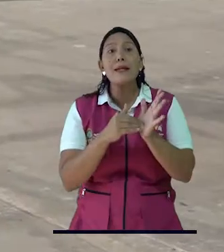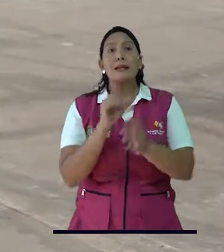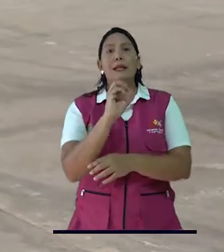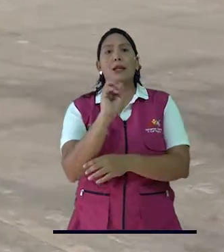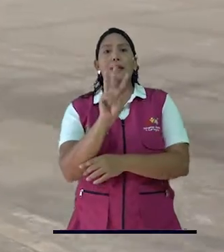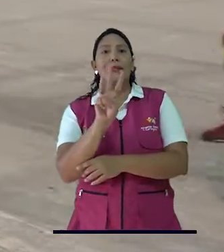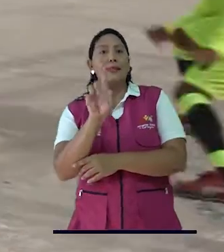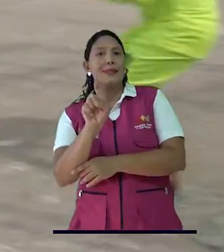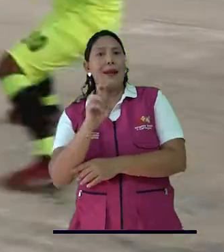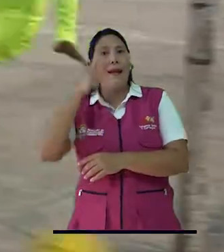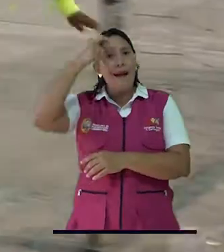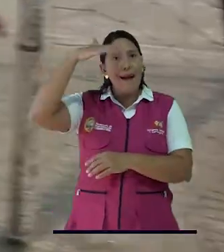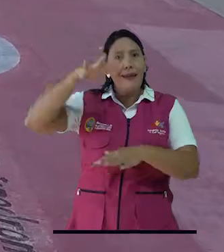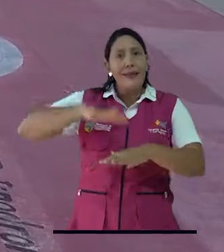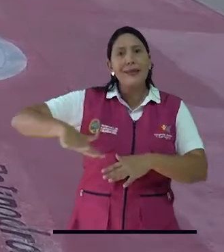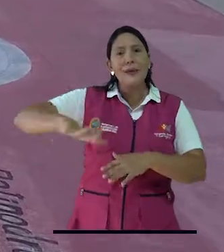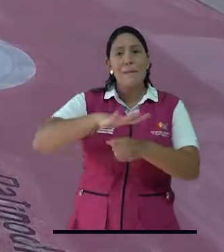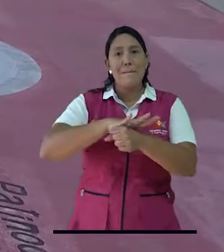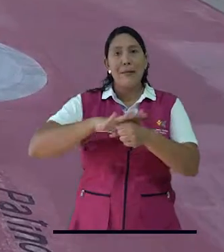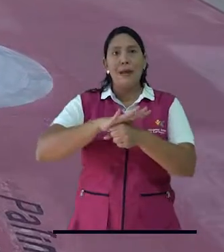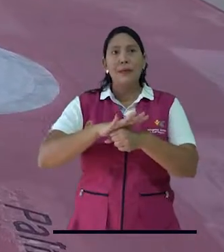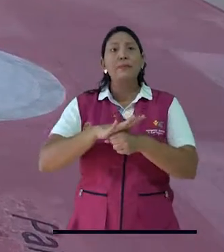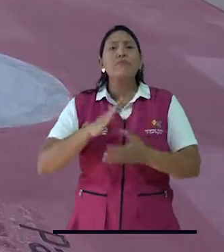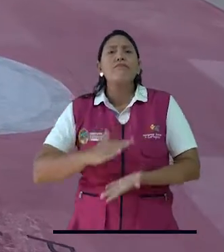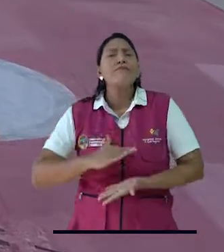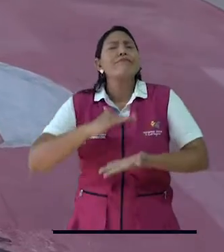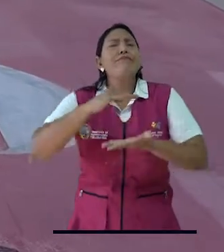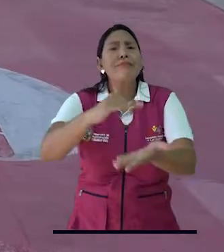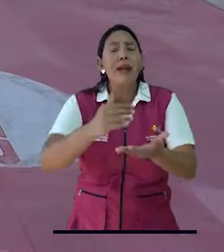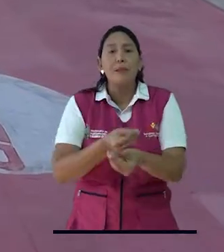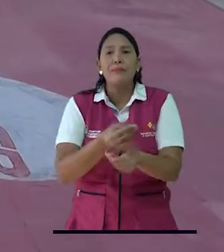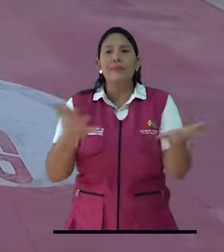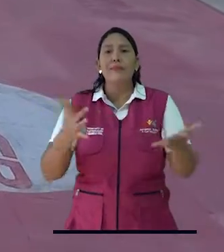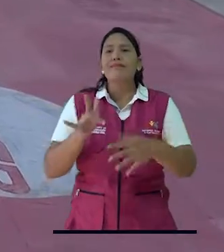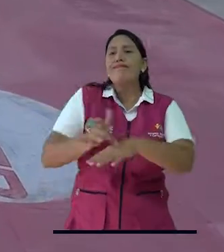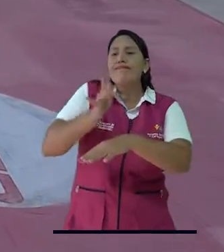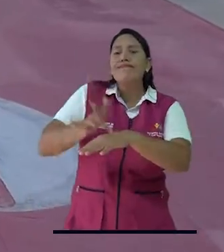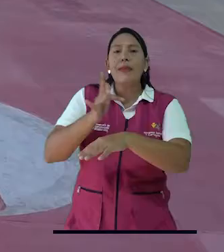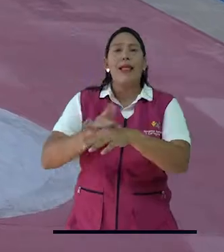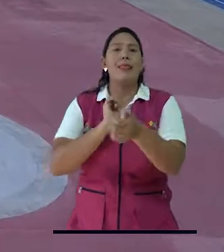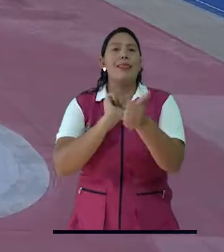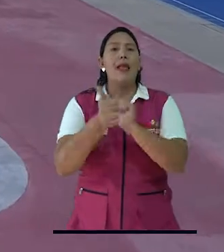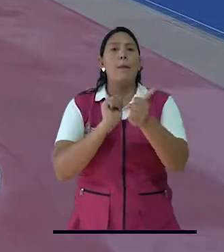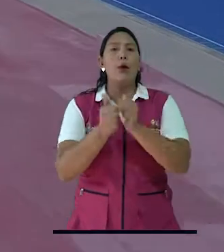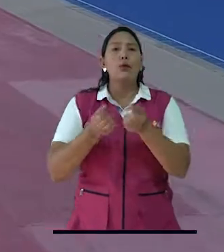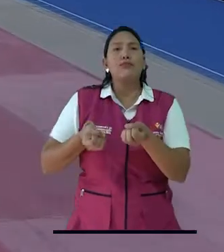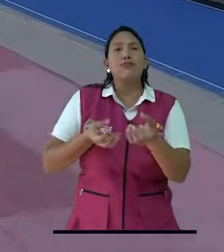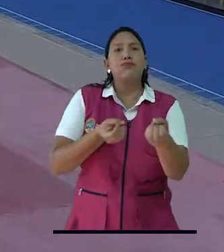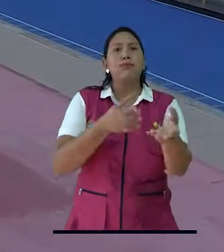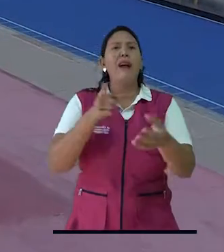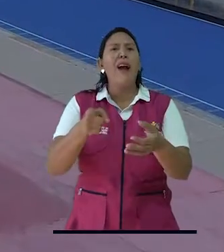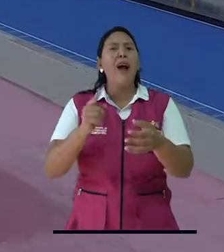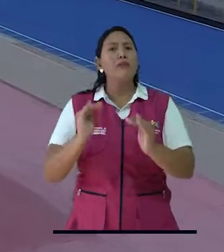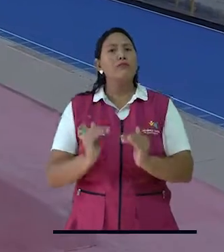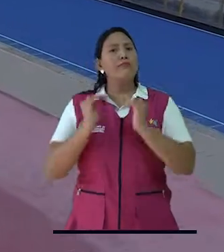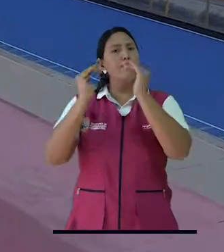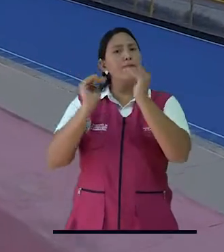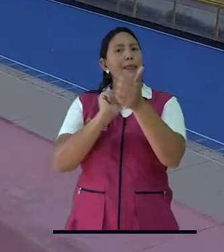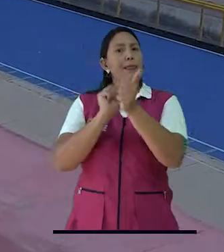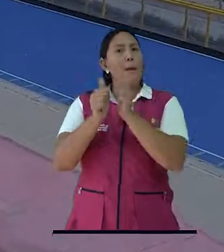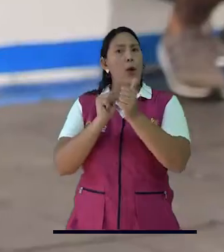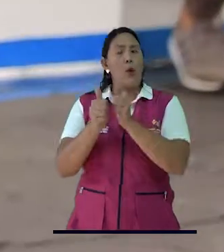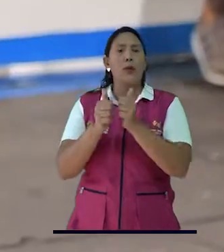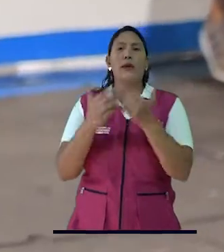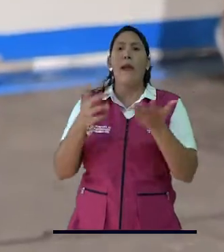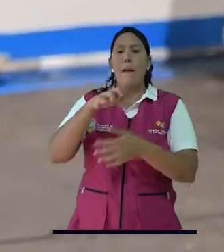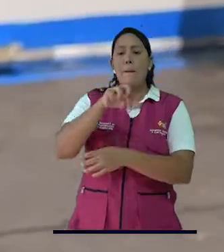cartageneros en sus barrios. Entregamos 261 estímulos a deportistas de alto rendimiento,